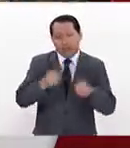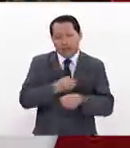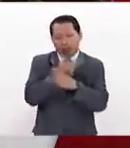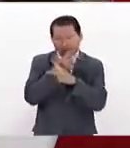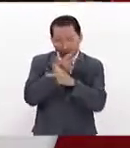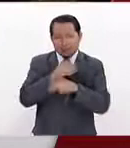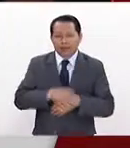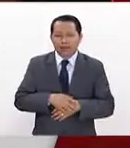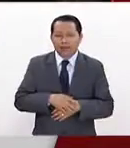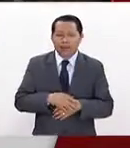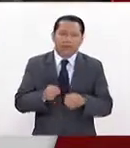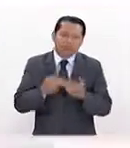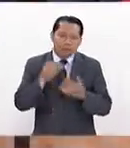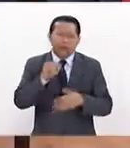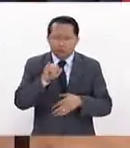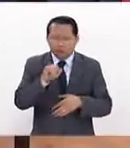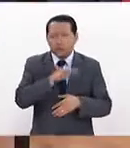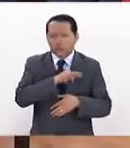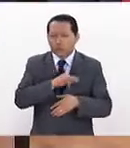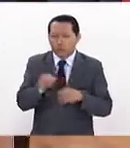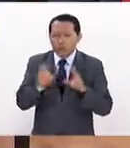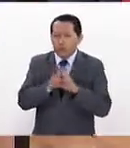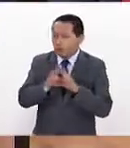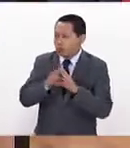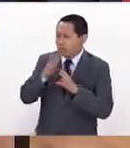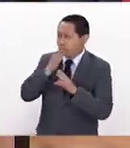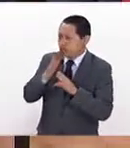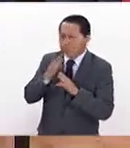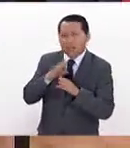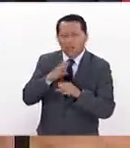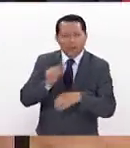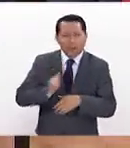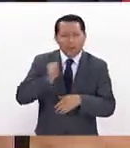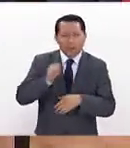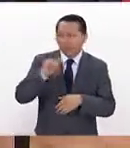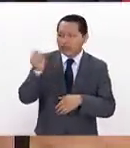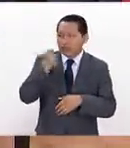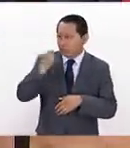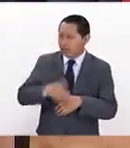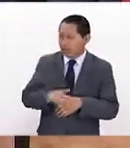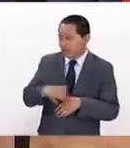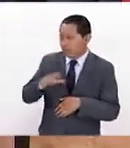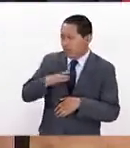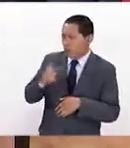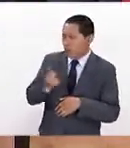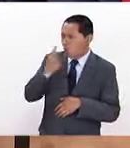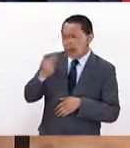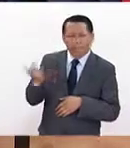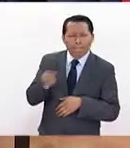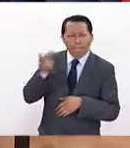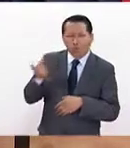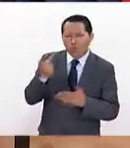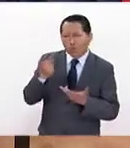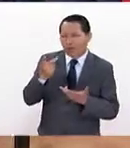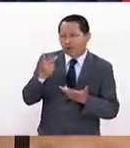Y además hay que adaptarnos a las nuevas circunstancias del mundo y aprovechar la tecnología. Doctor, hay una pregunta que muchos nos hacemos.